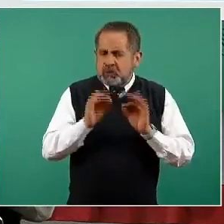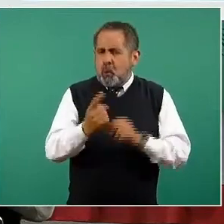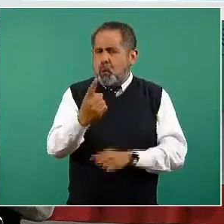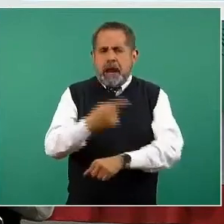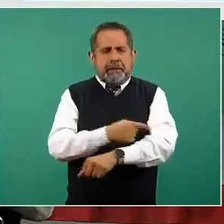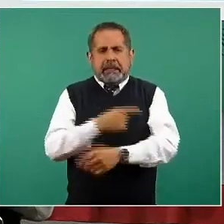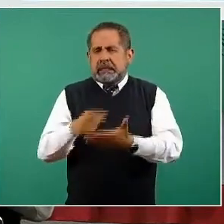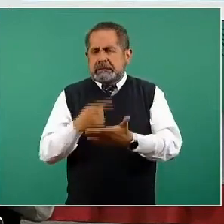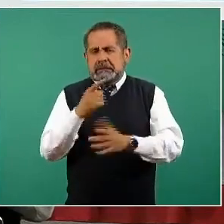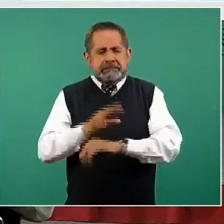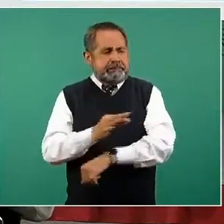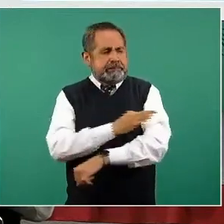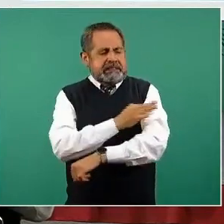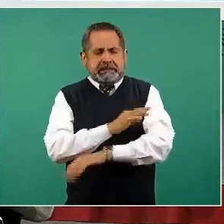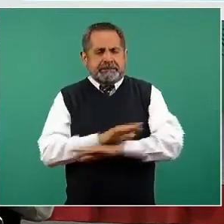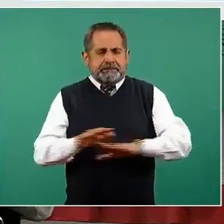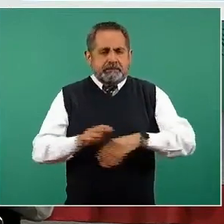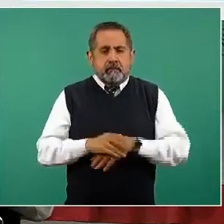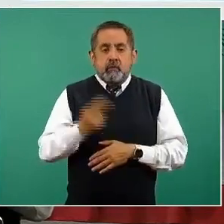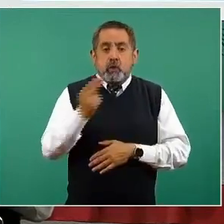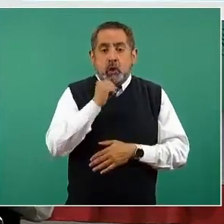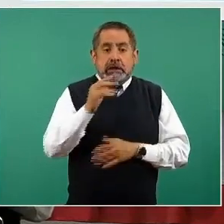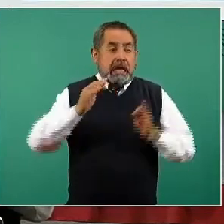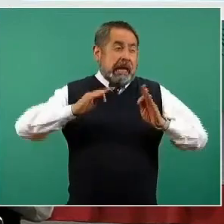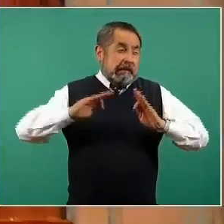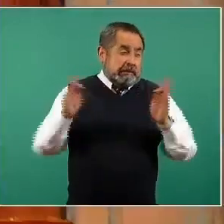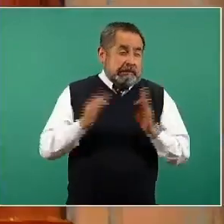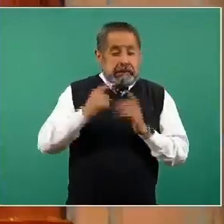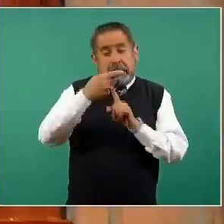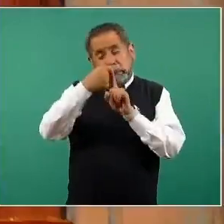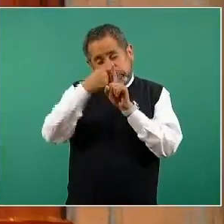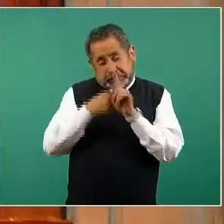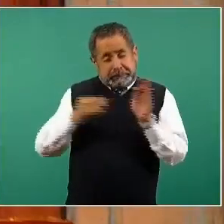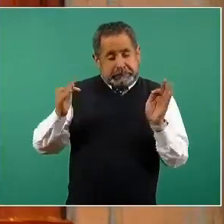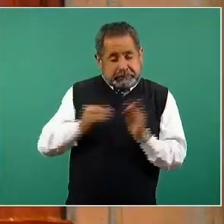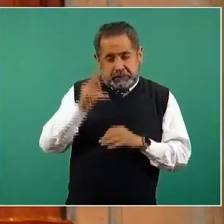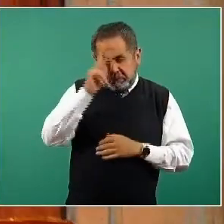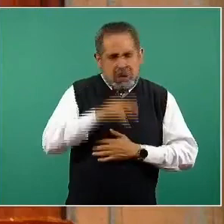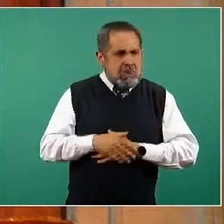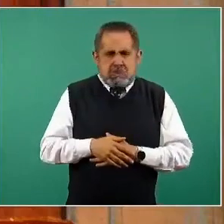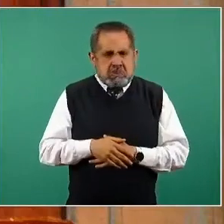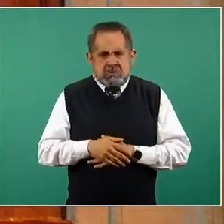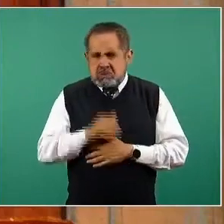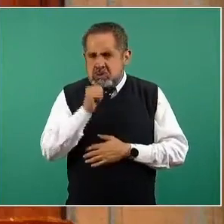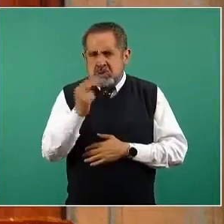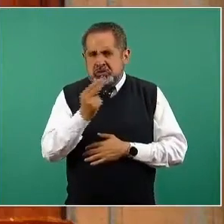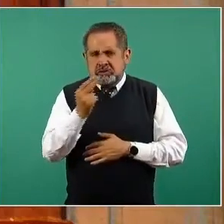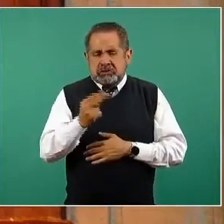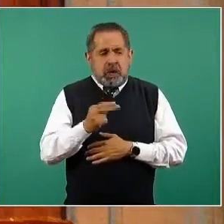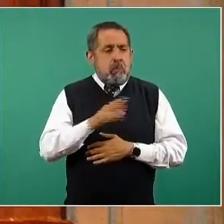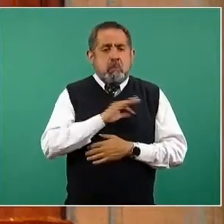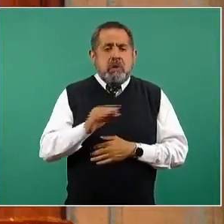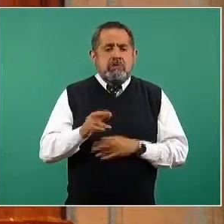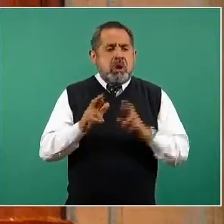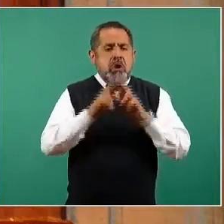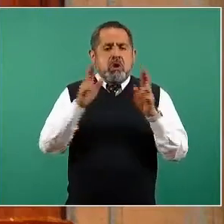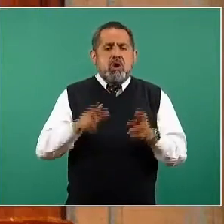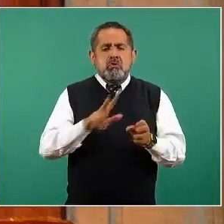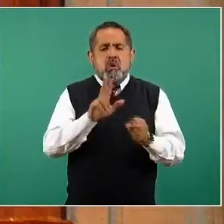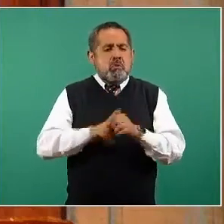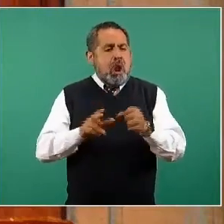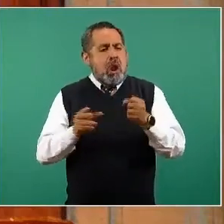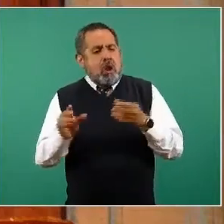no requiere ni de congelación ni de ultracongelación, es una vacuna que se puede refrigerar entre